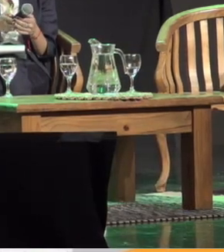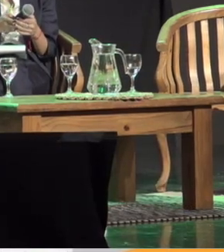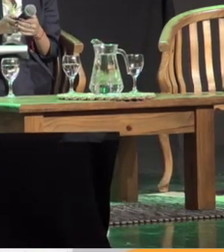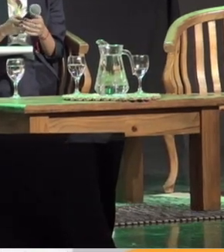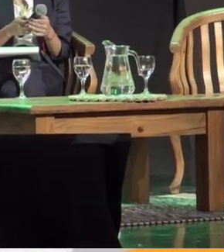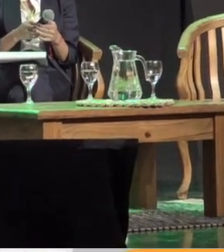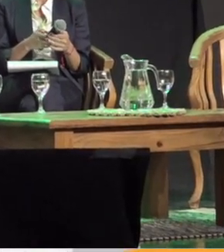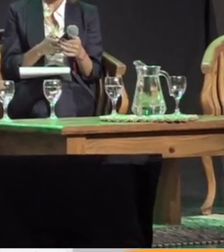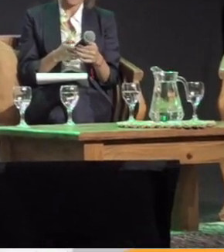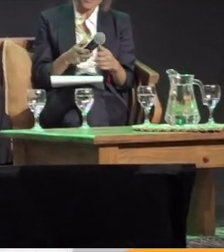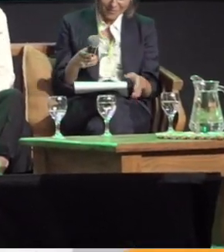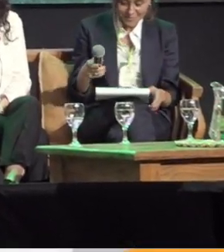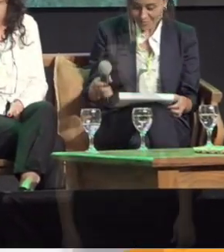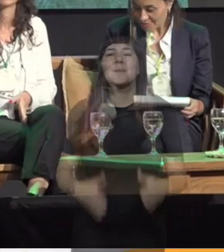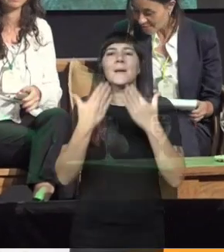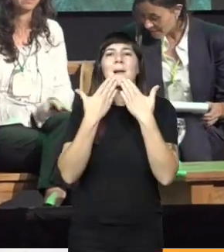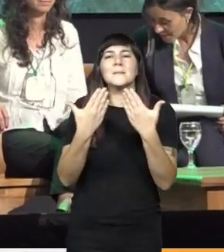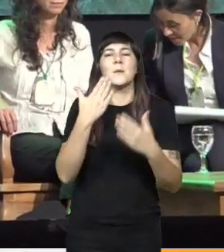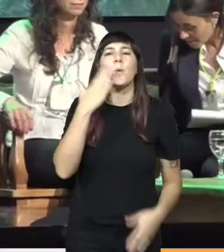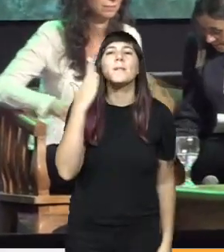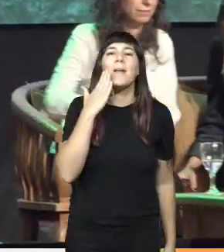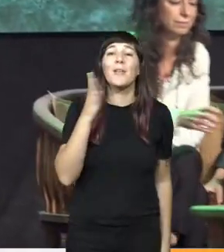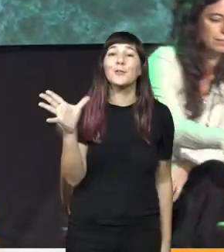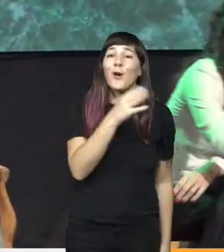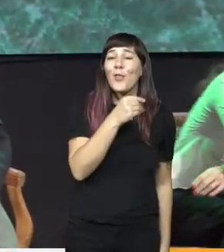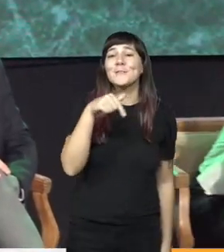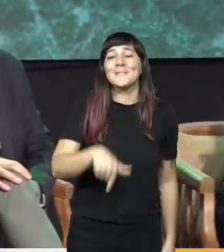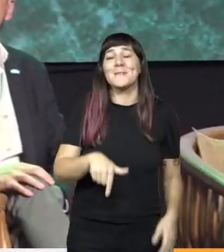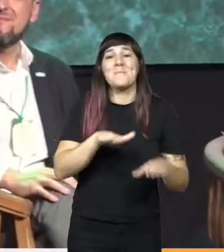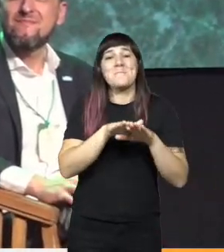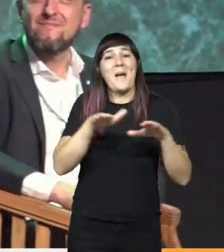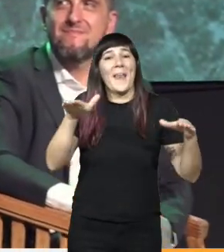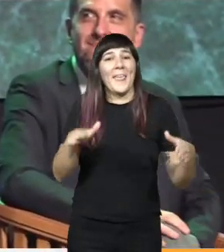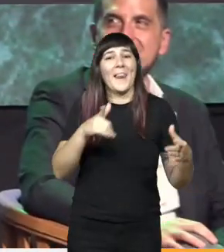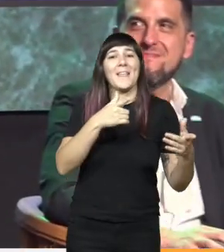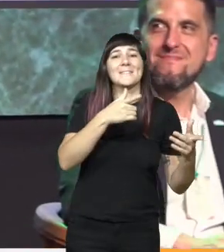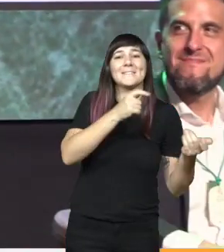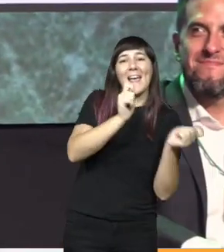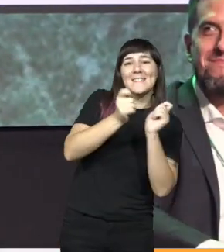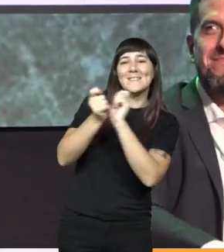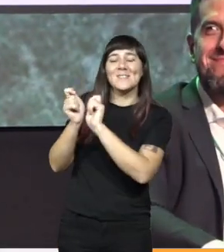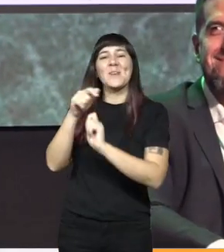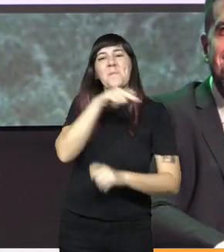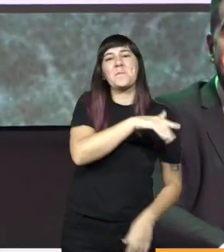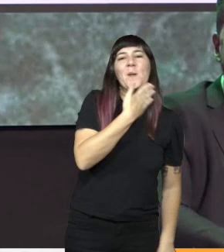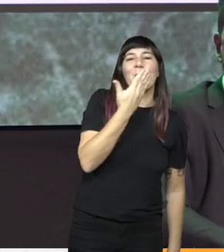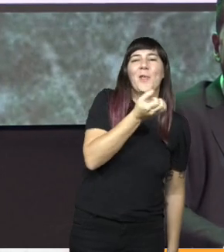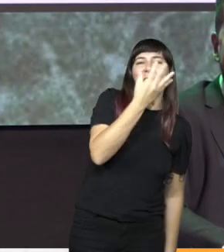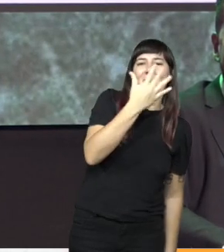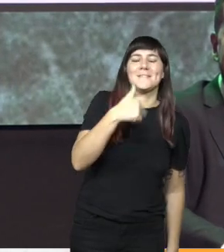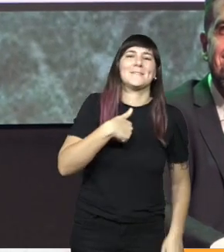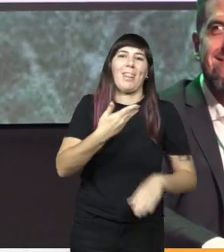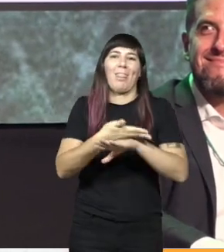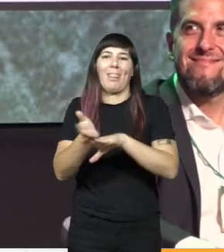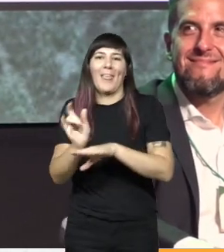gracias muy buenas tardes a todos nos tocó el panel de la transición mi colega empezó con buenos días ya estamos pasados a las unas así que